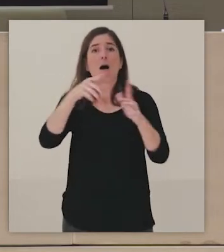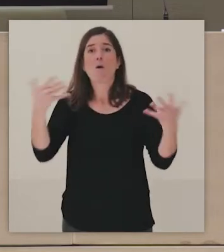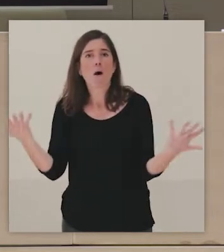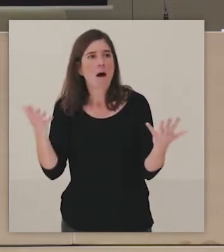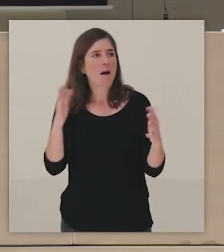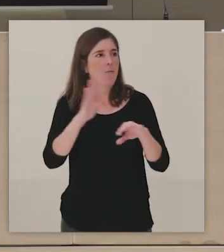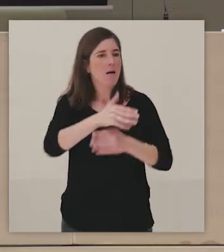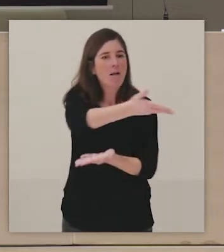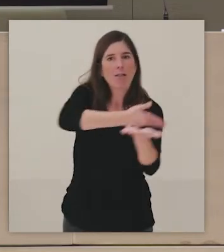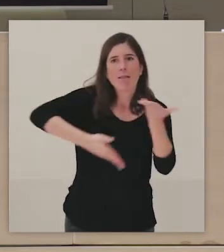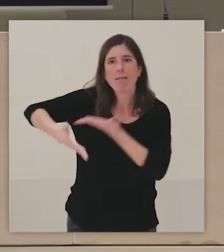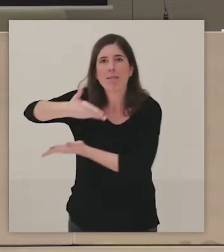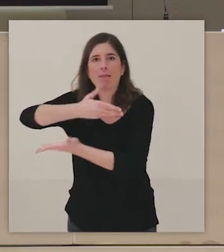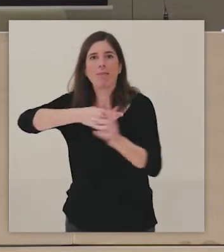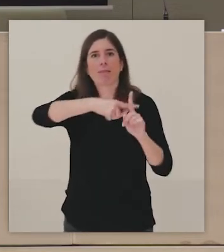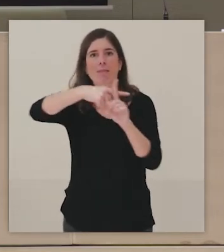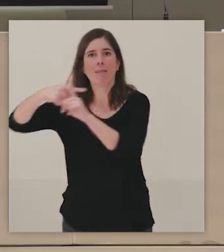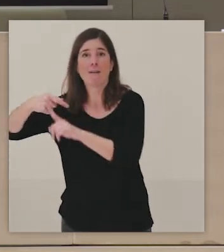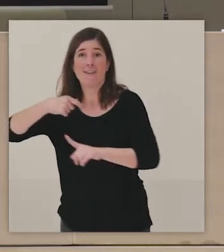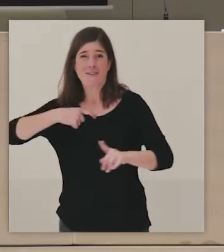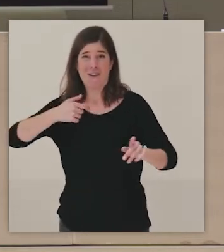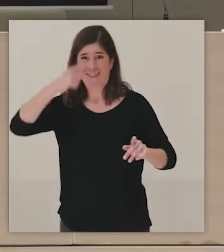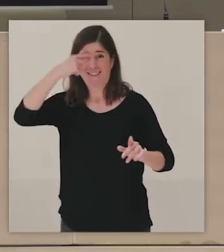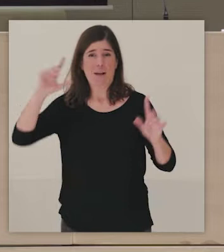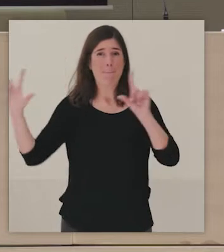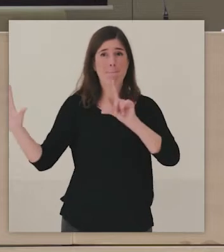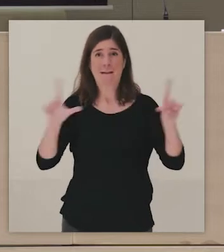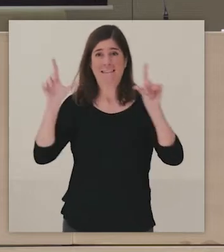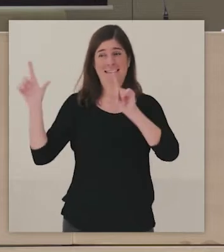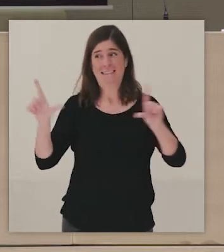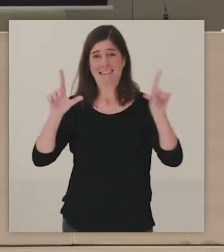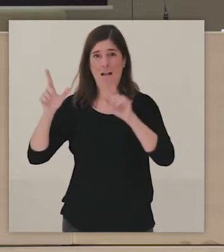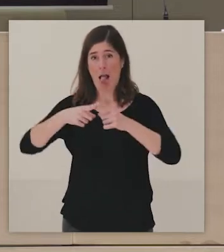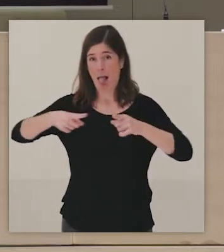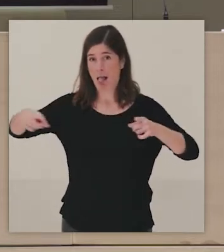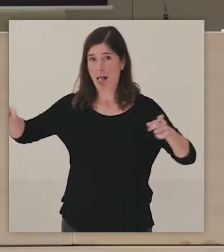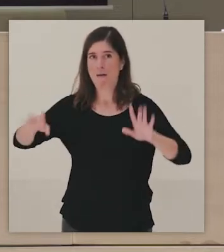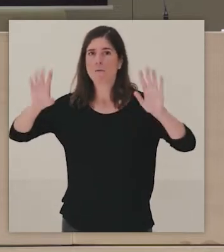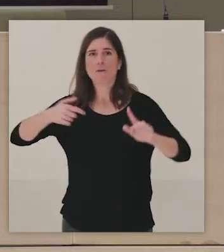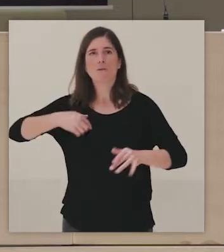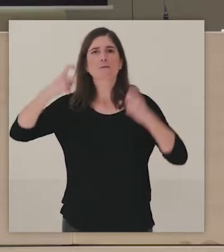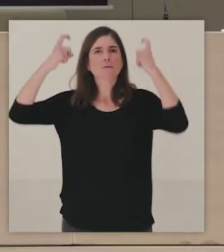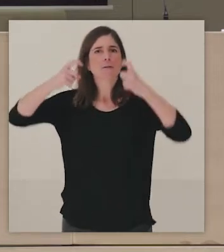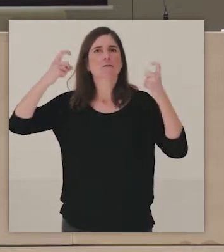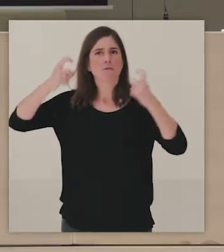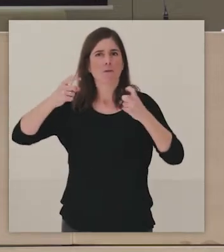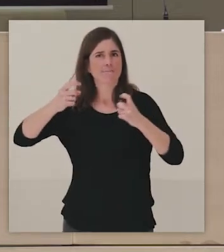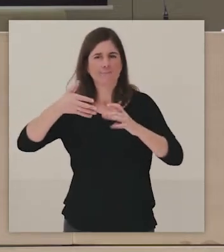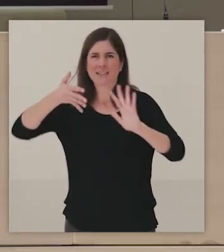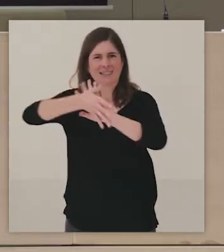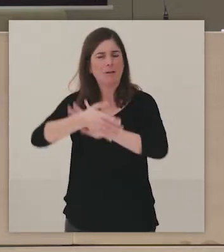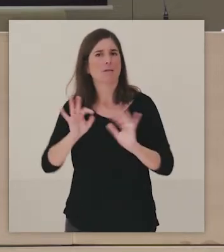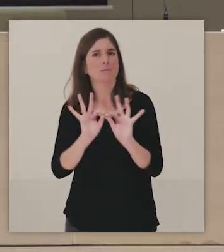hacer entre todos. Sé que he traído una presentación muy larga, pero voy a intentar ir rápido y como